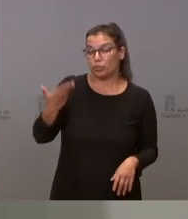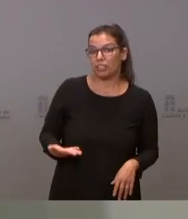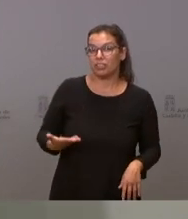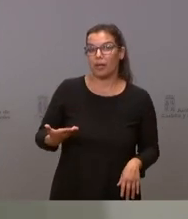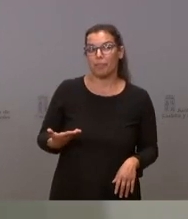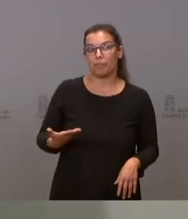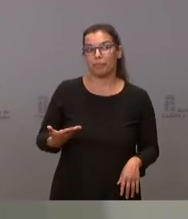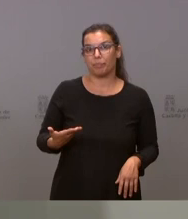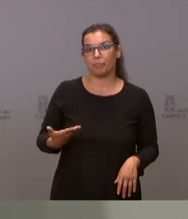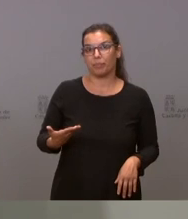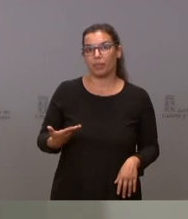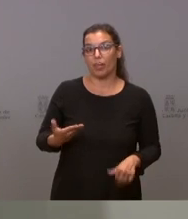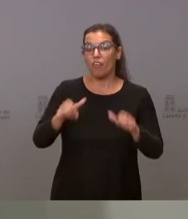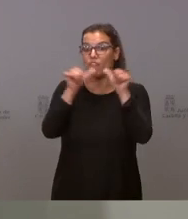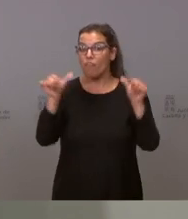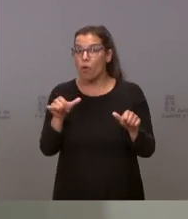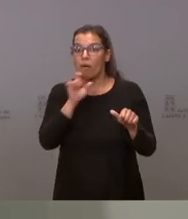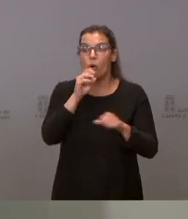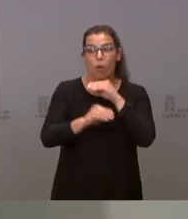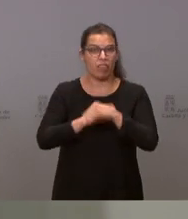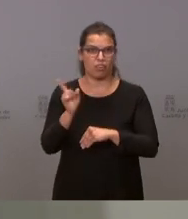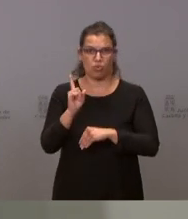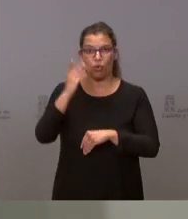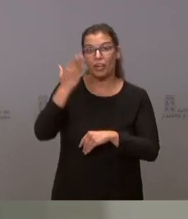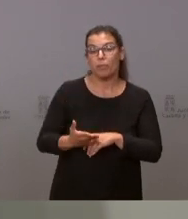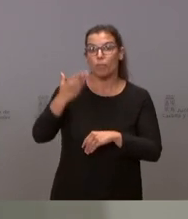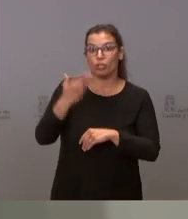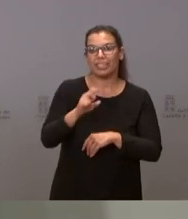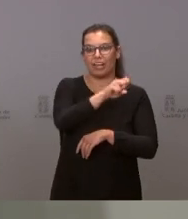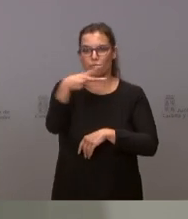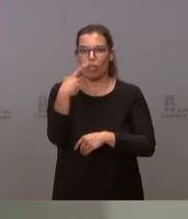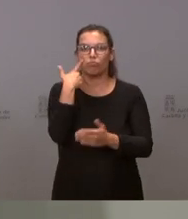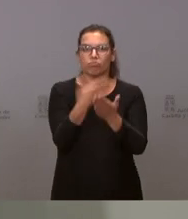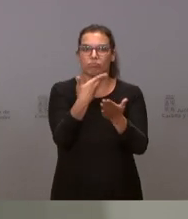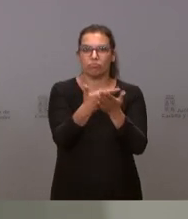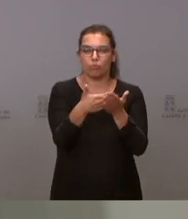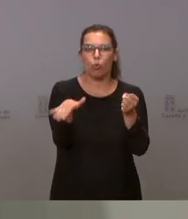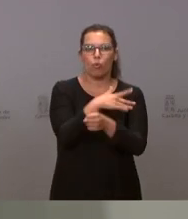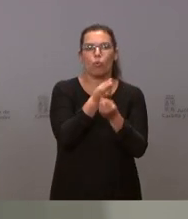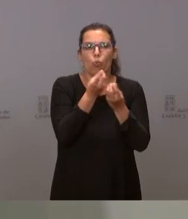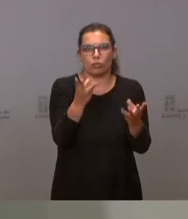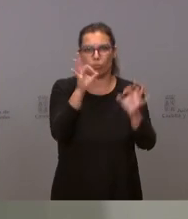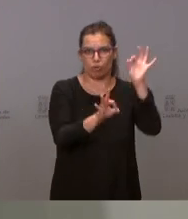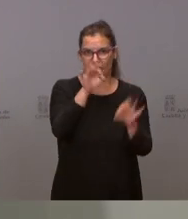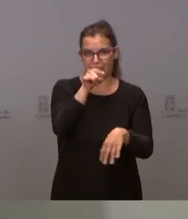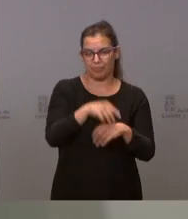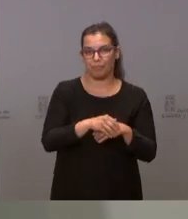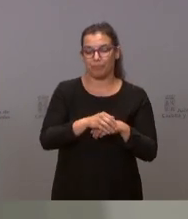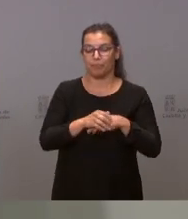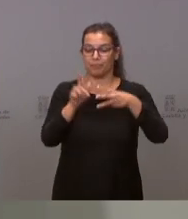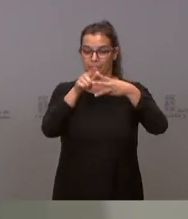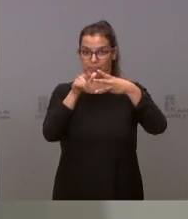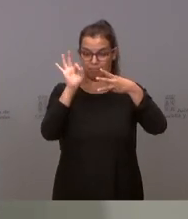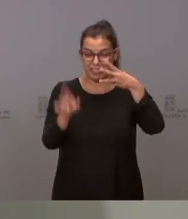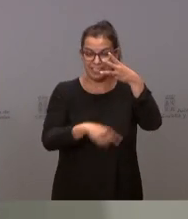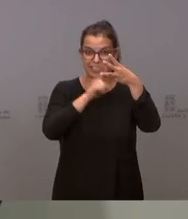es la modalidad sino en salud pública lo importante es el resultado y el resultado más importante es este. La pregunta sobre la campaña